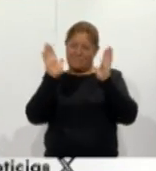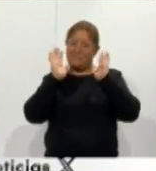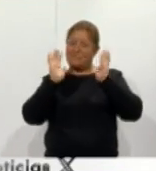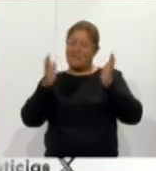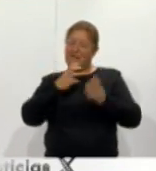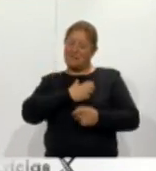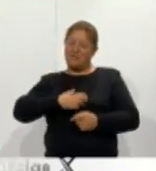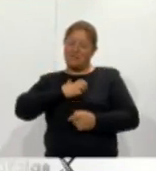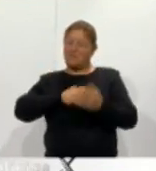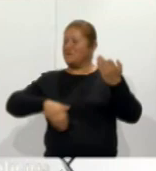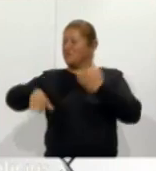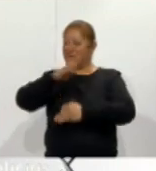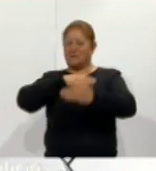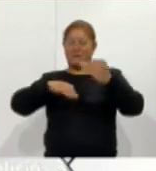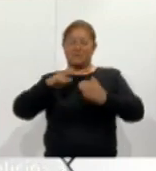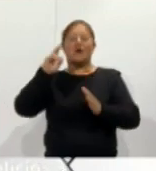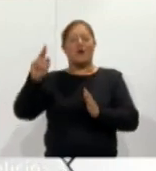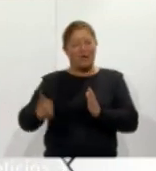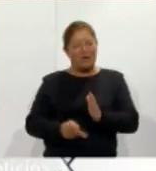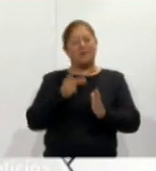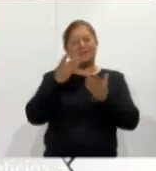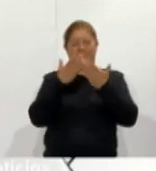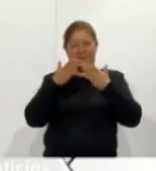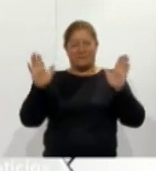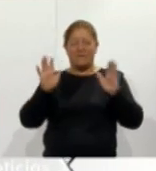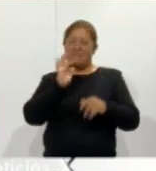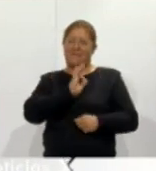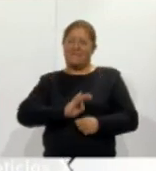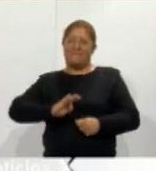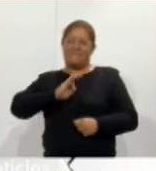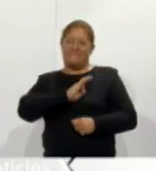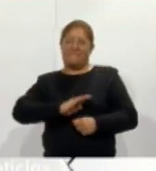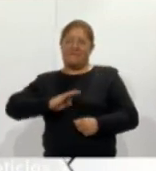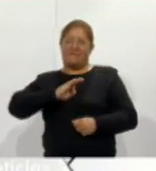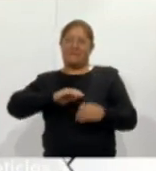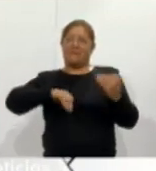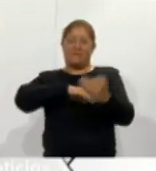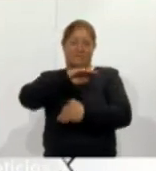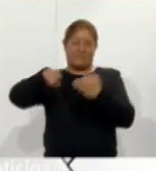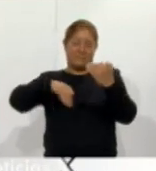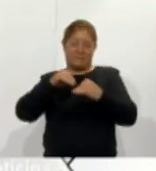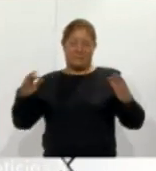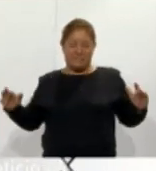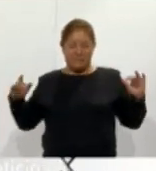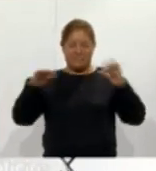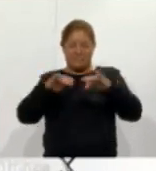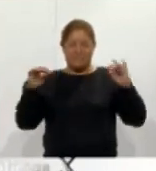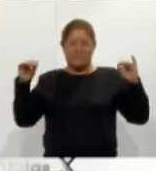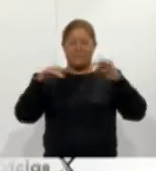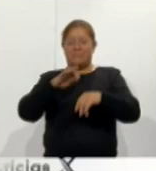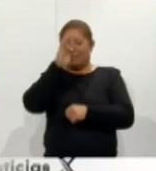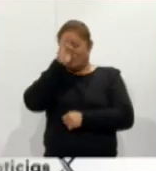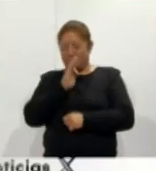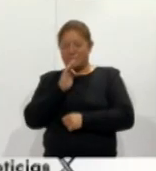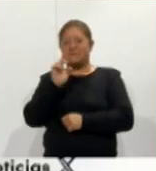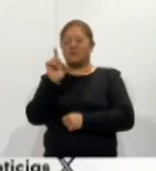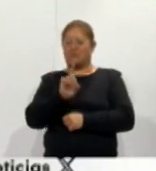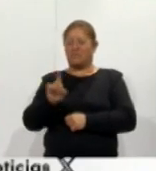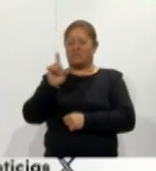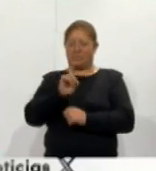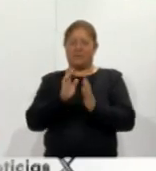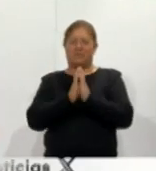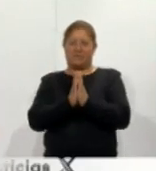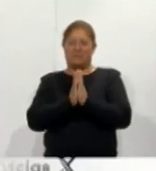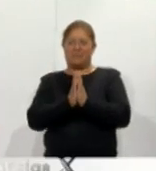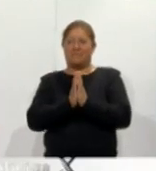se abrió nuevamente y estamos felices para que todos asistamos a misa los domingos por favor es muy